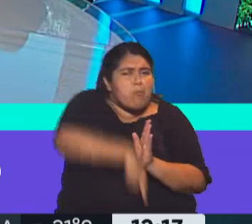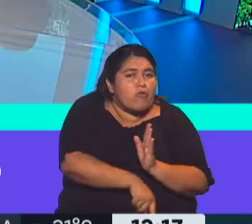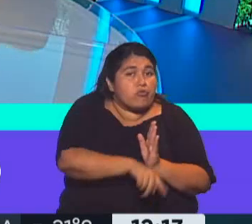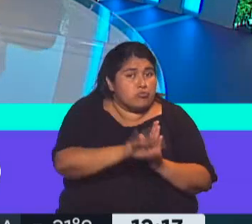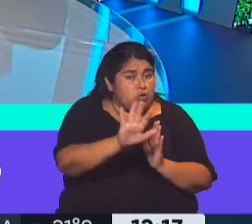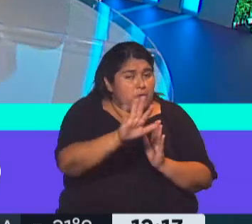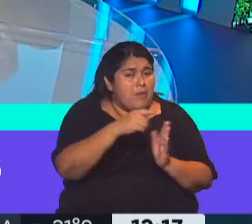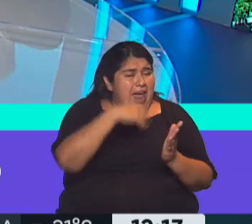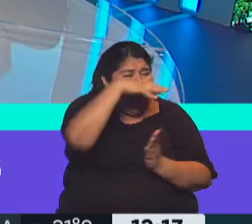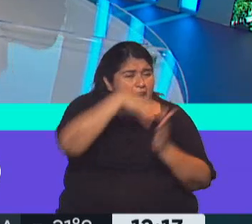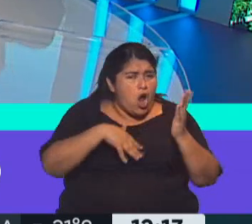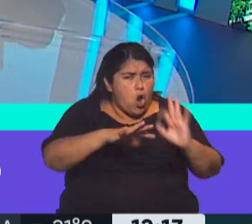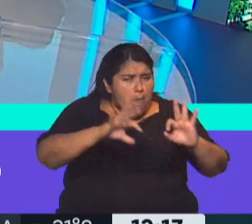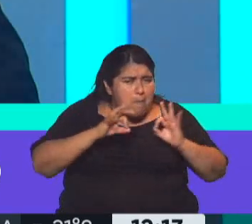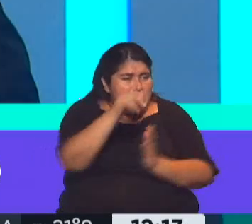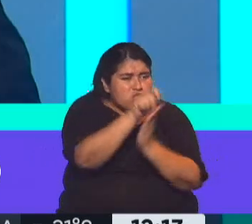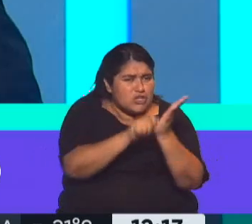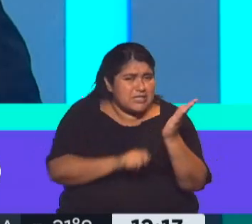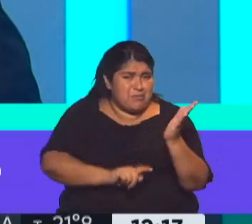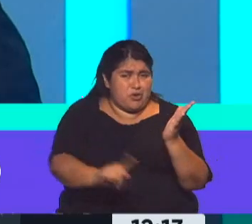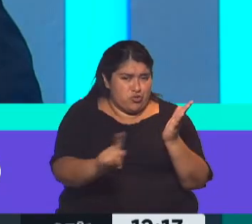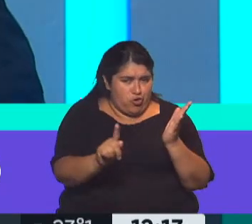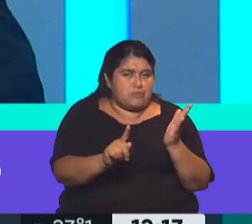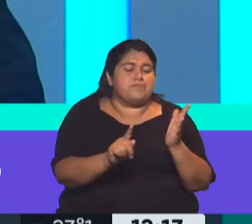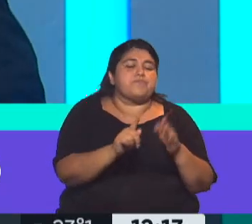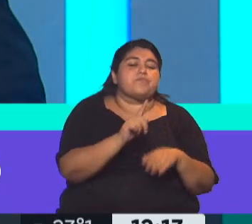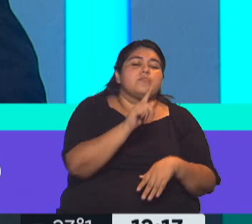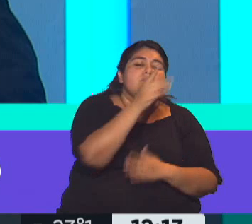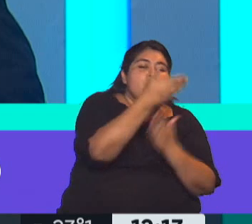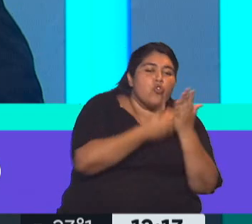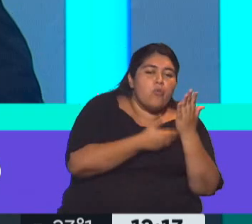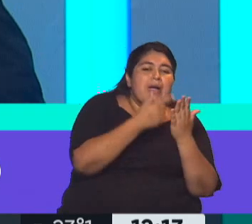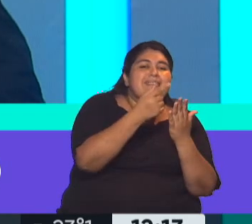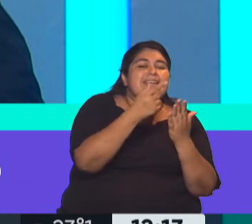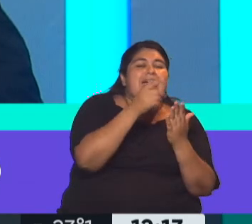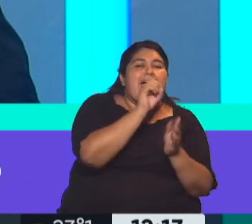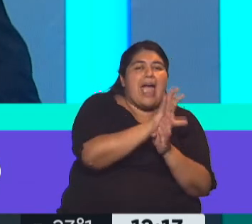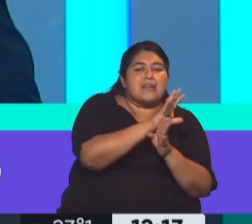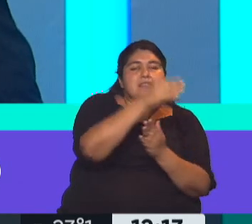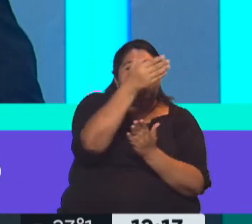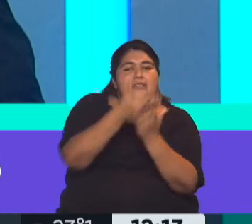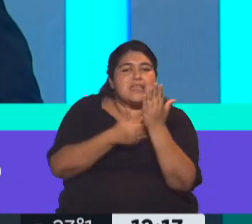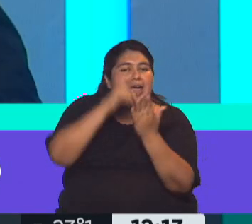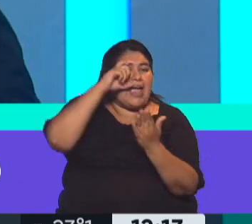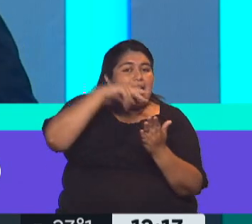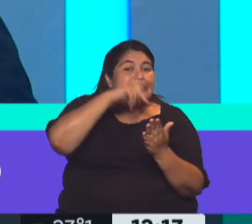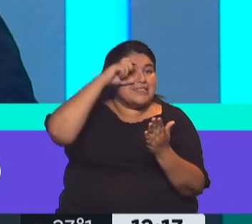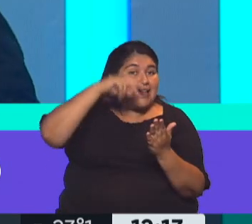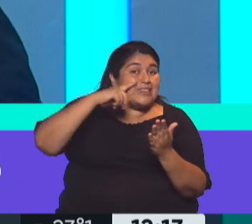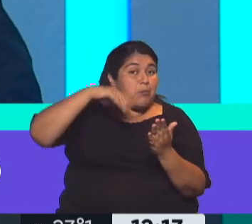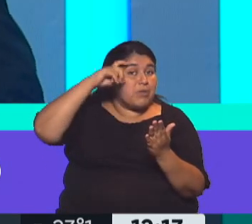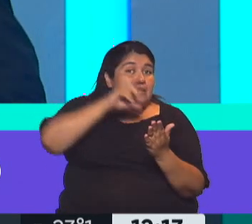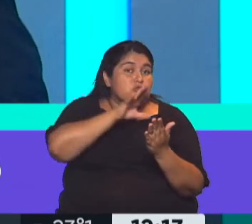Ah, bien. Claro, pues lo que es los dos documentos base, que son la carta de intención y el memorándum de entendimiento, recién ahora se van